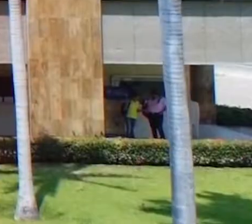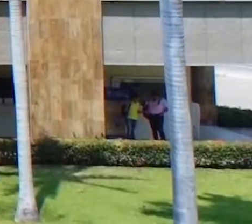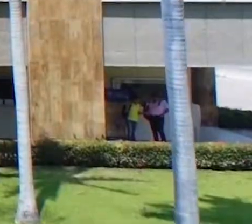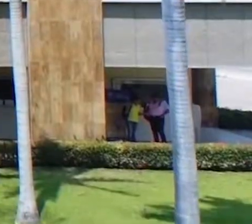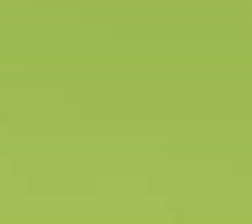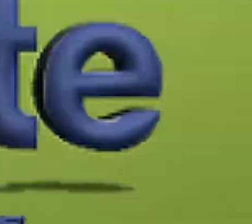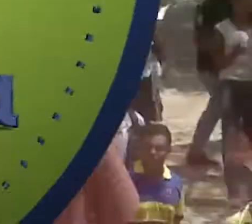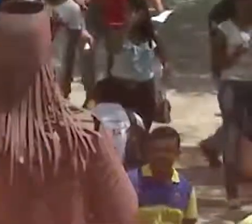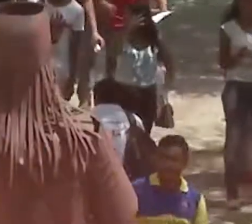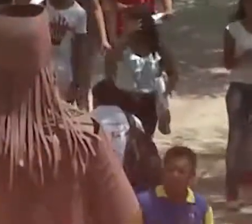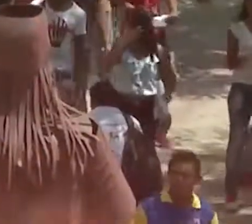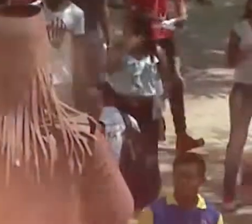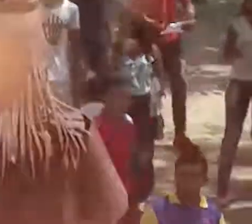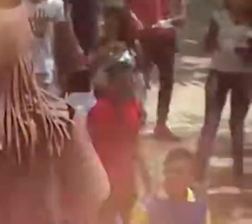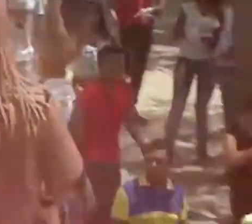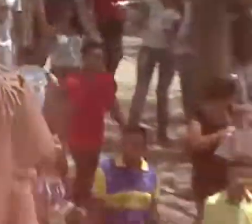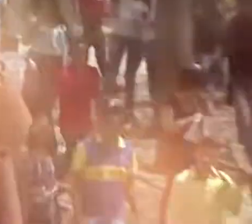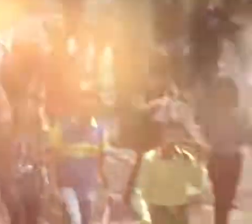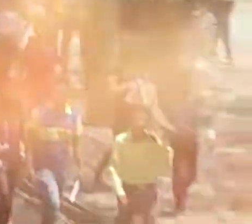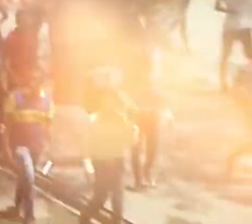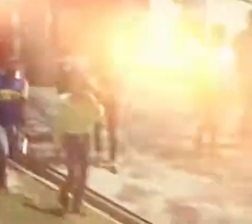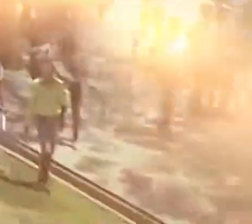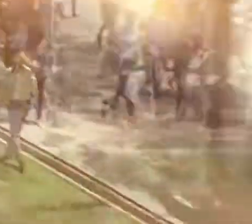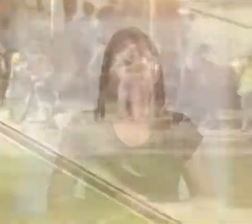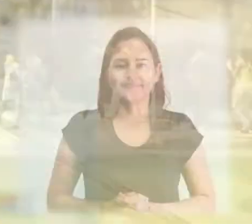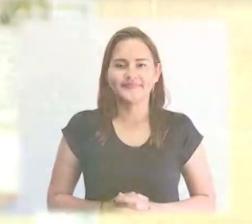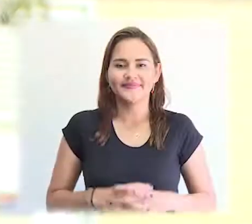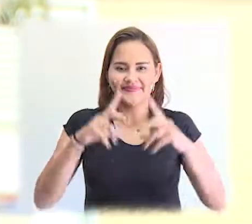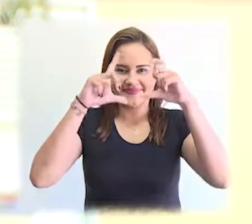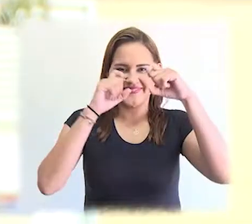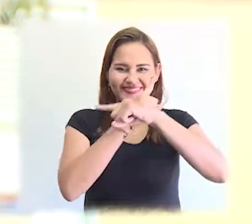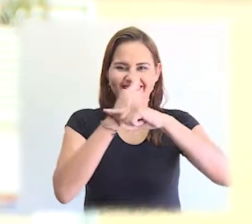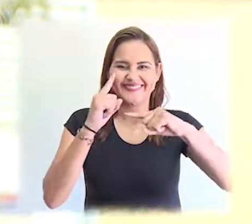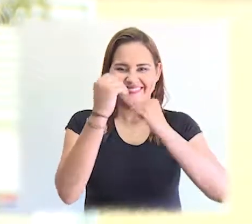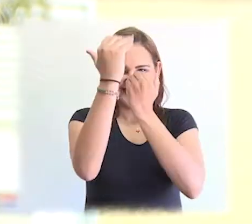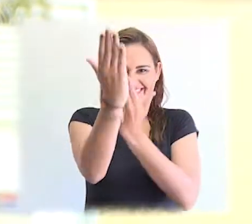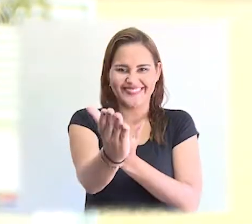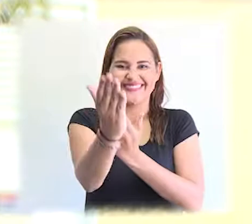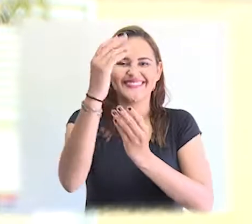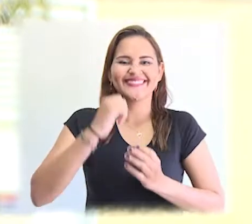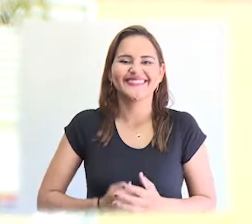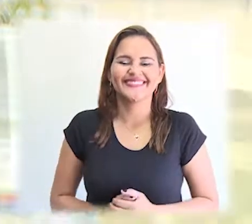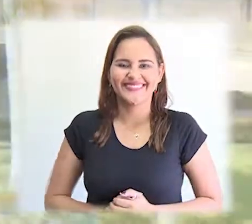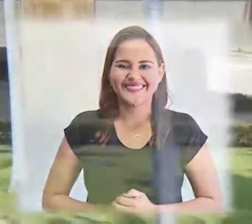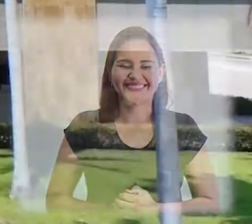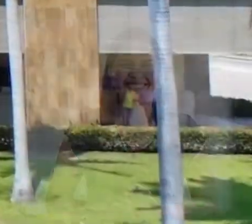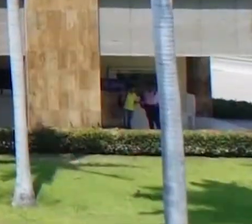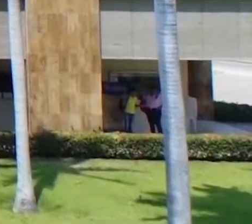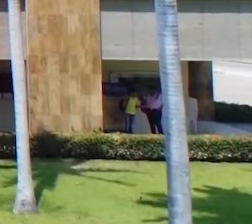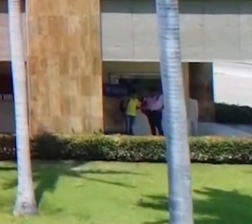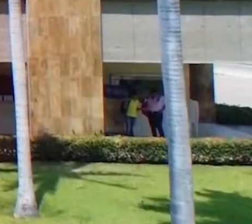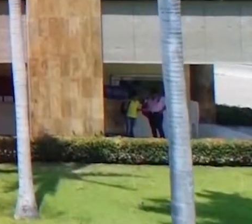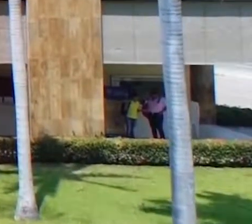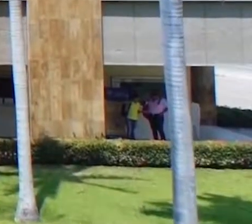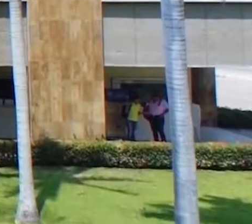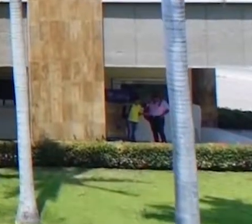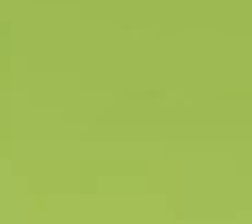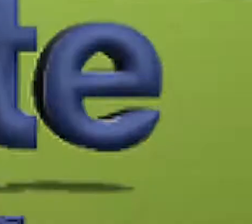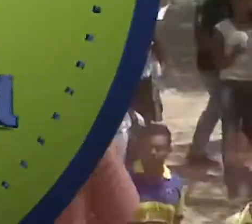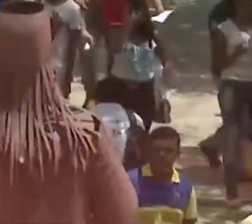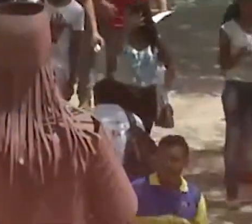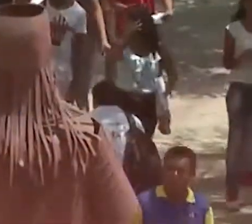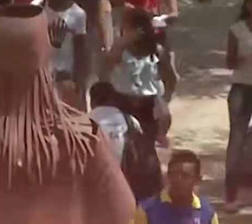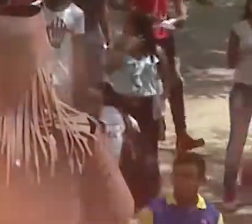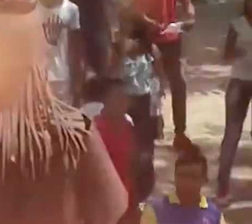del Magdalena, más incluyente e innovadora. Esta es nuestra imagen de la semana. Universidad del Magdalena,